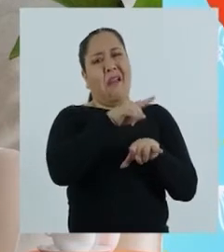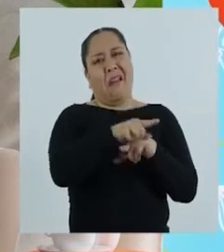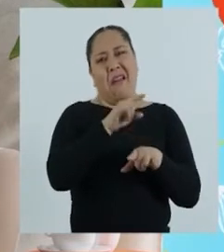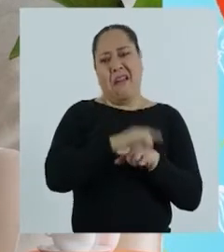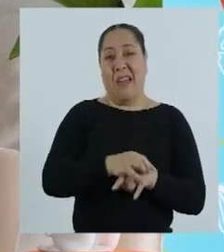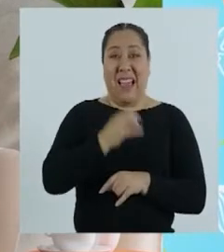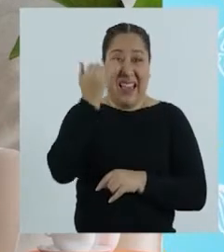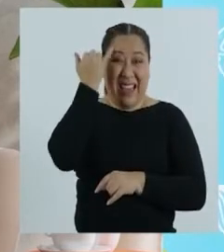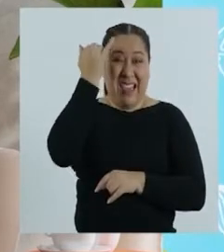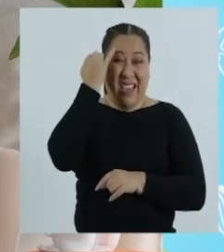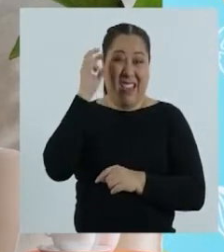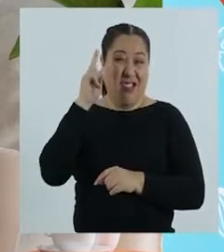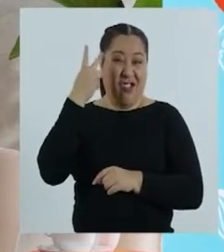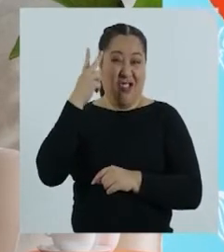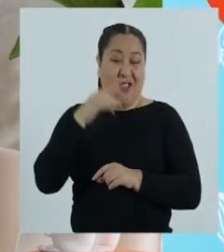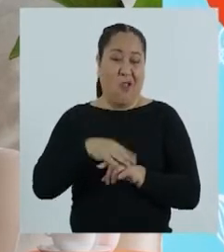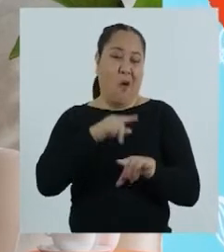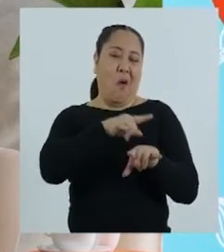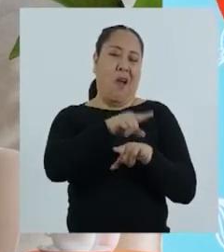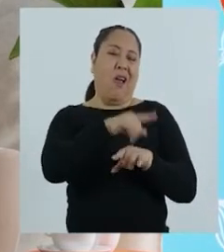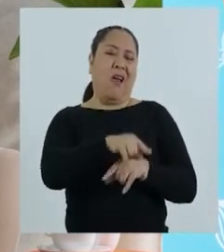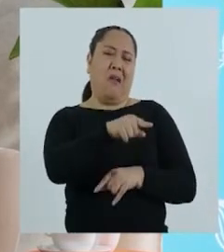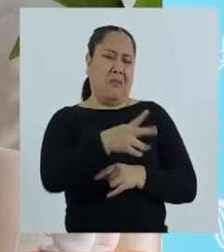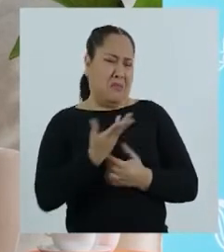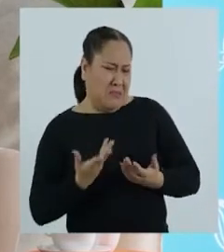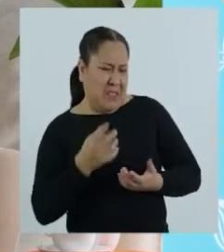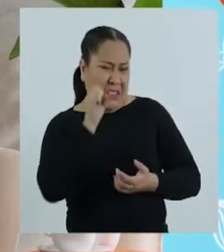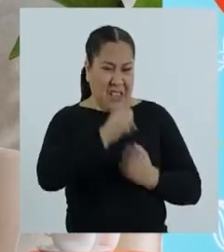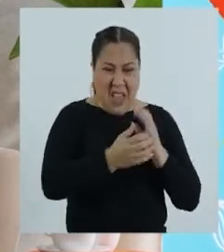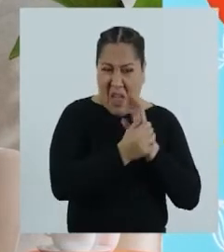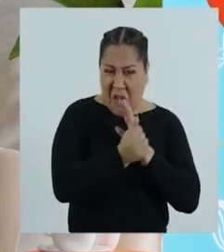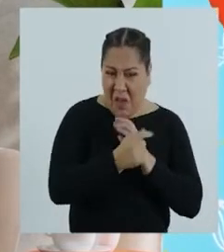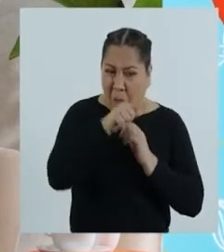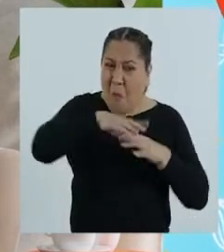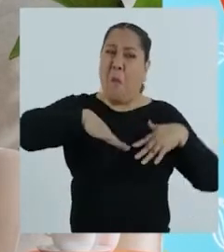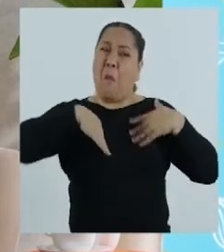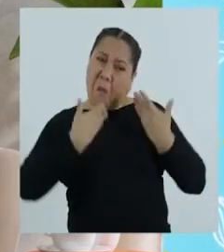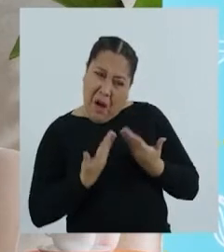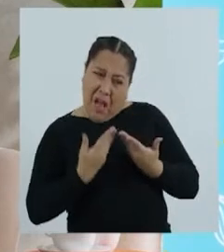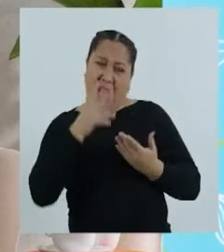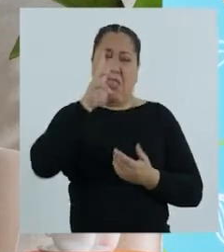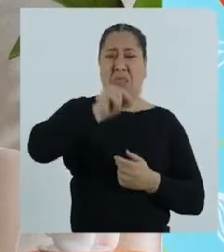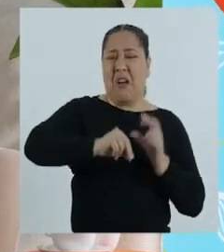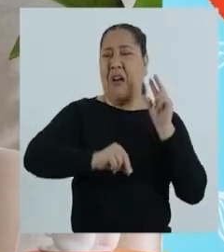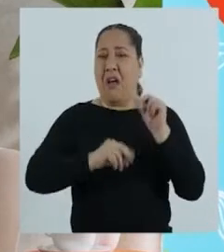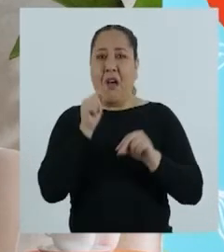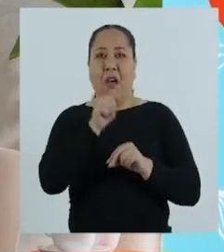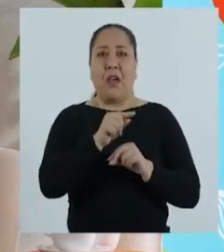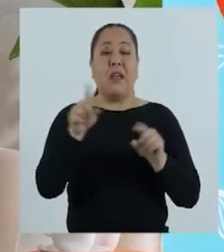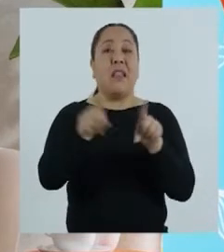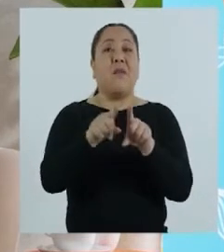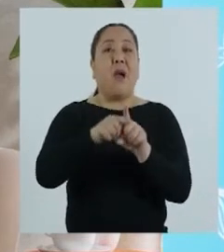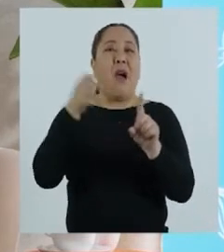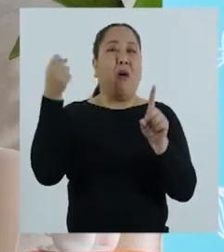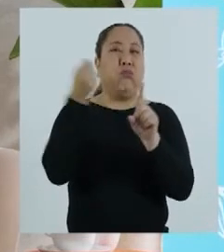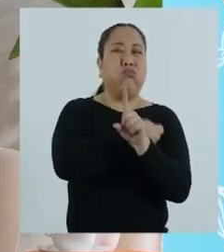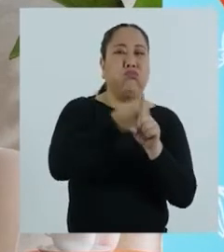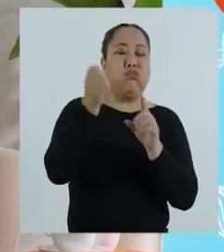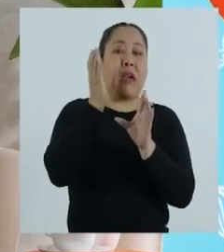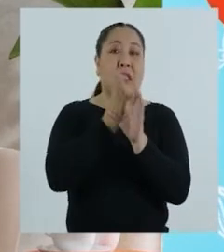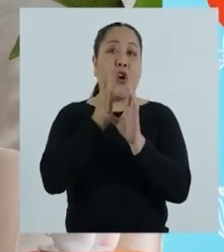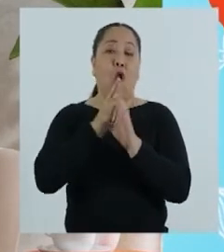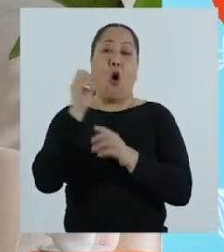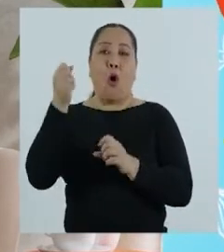las bromas, en doble sentido, o poner en tela de juicio sus competencias o habilidades, hasta la